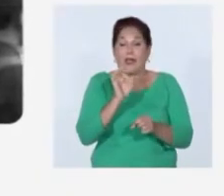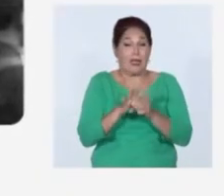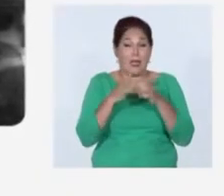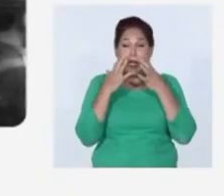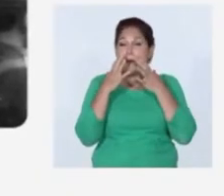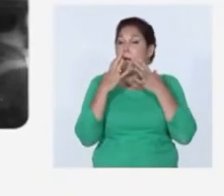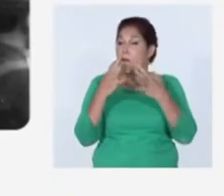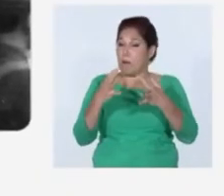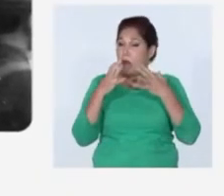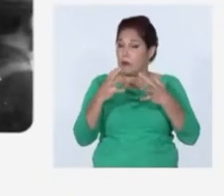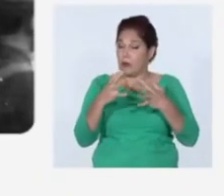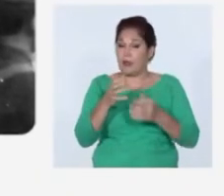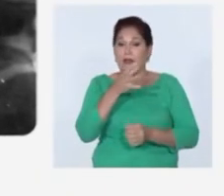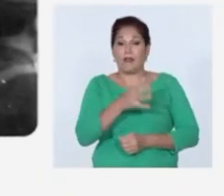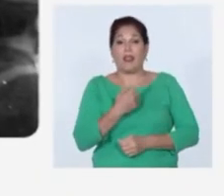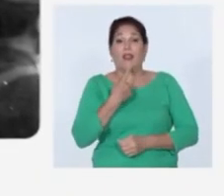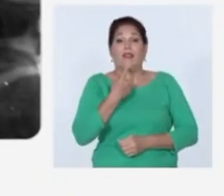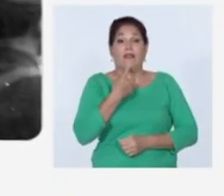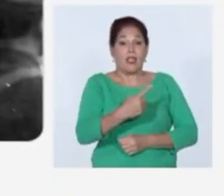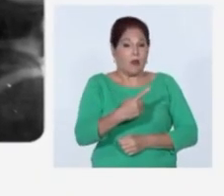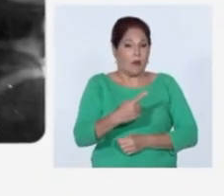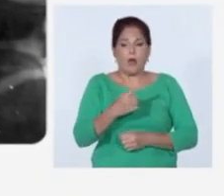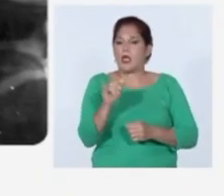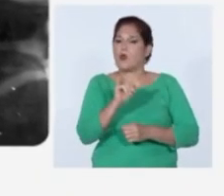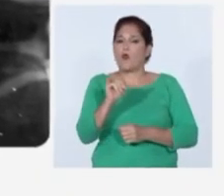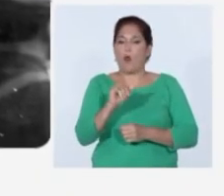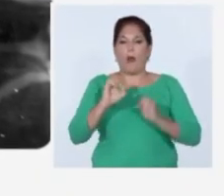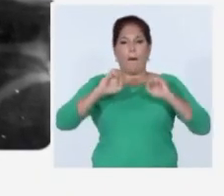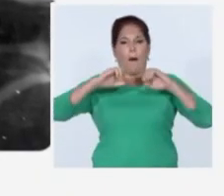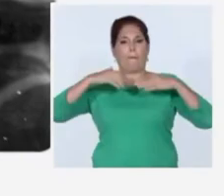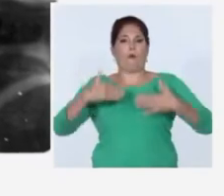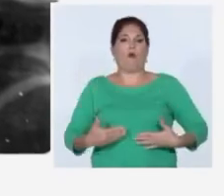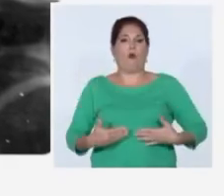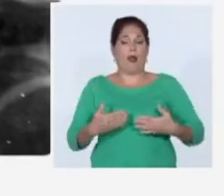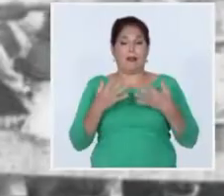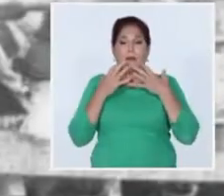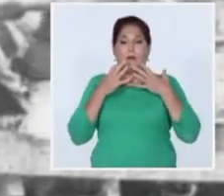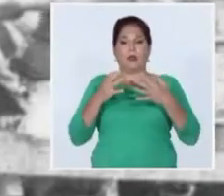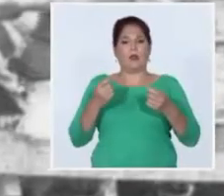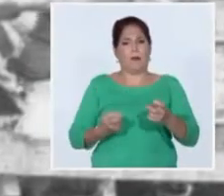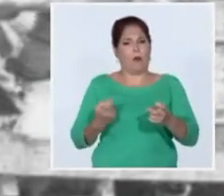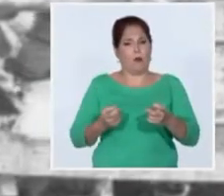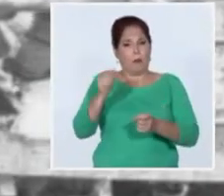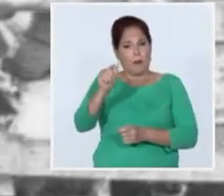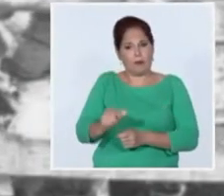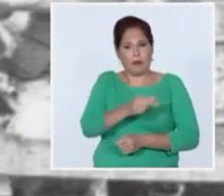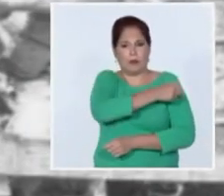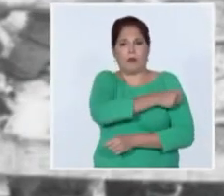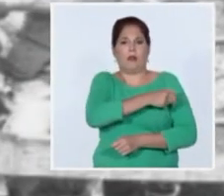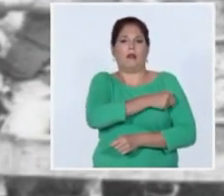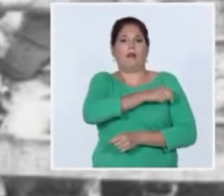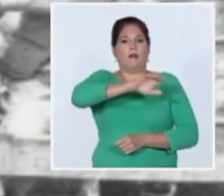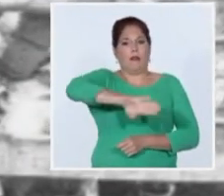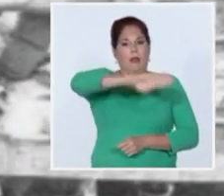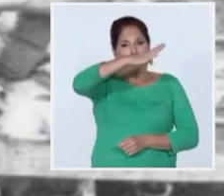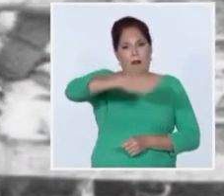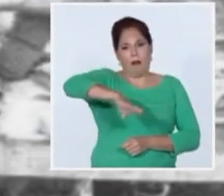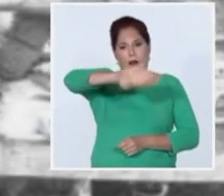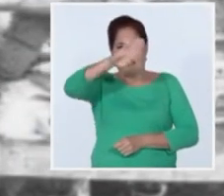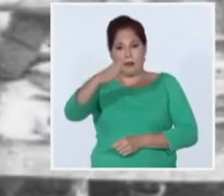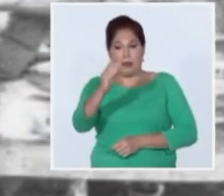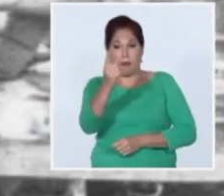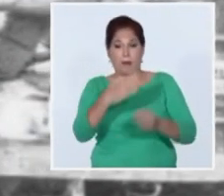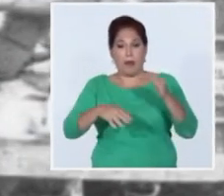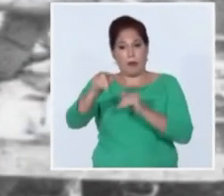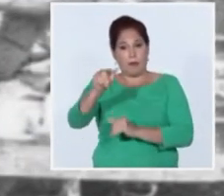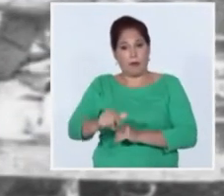que según fidel significó un aliento moral extraordinario para los combatientes de la sierra maestra igualmente el primer ministro de